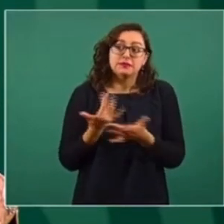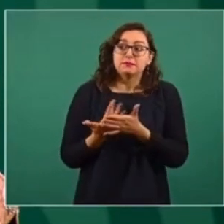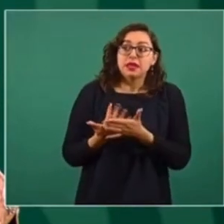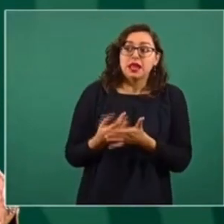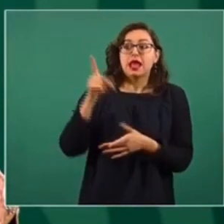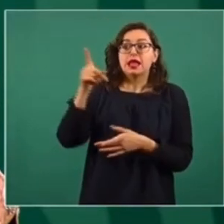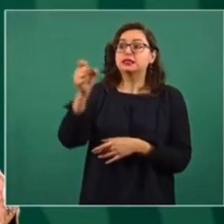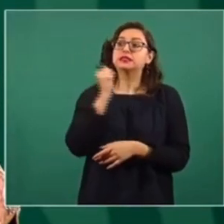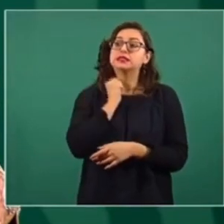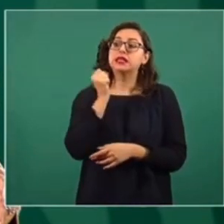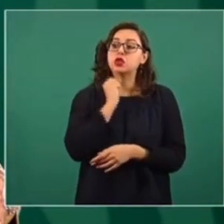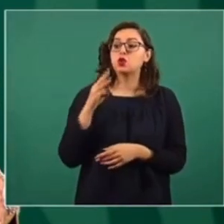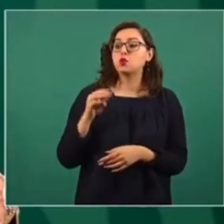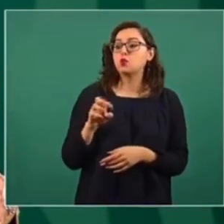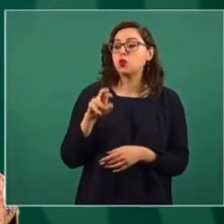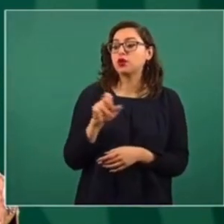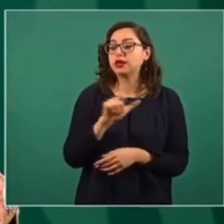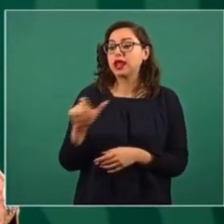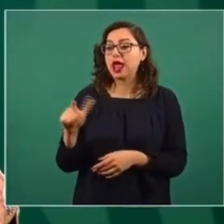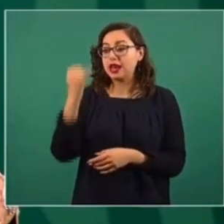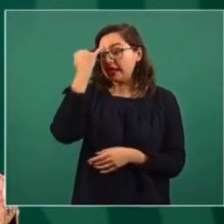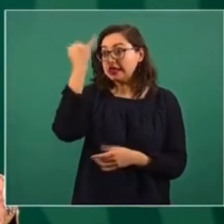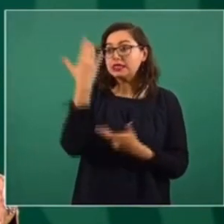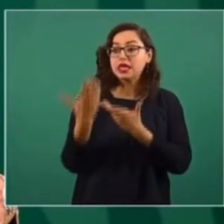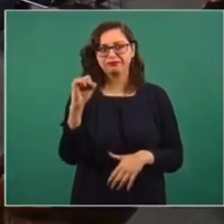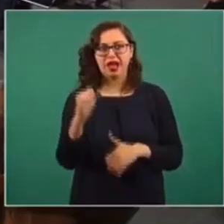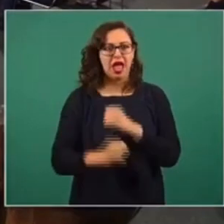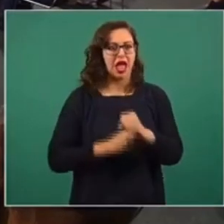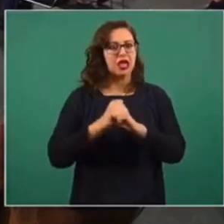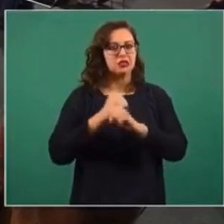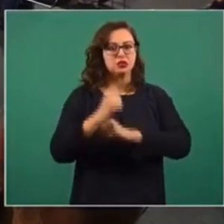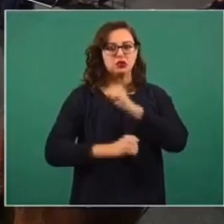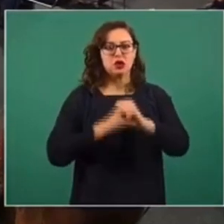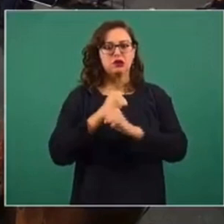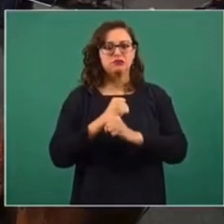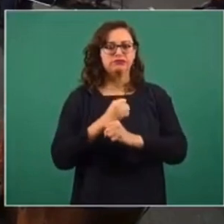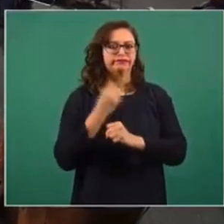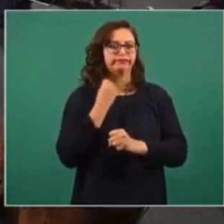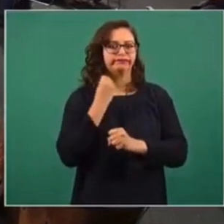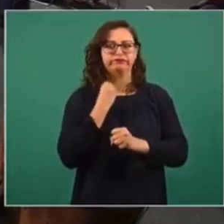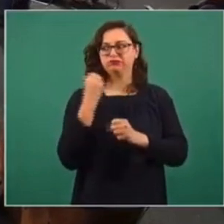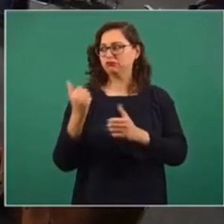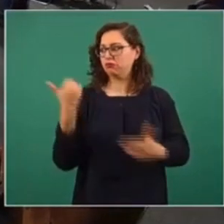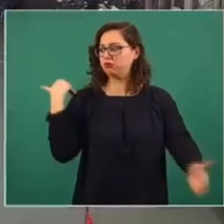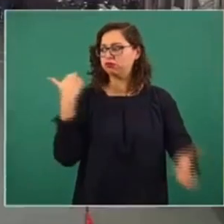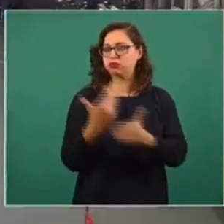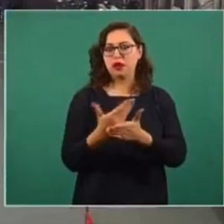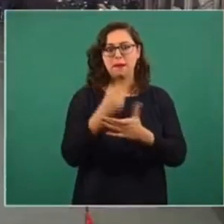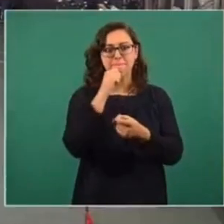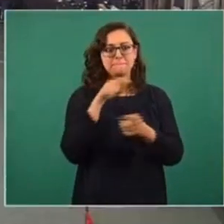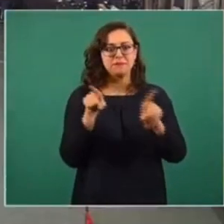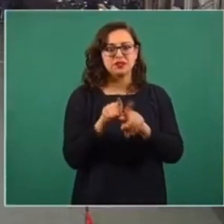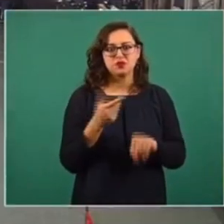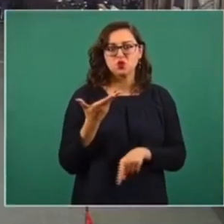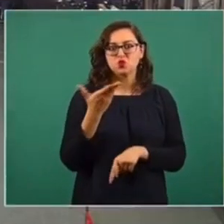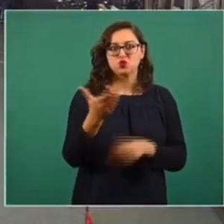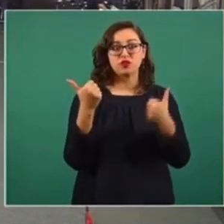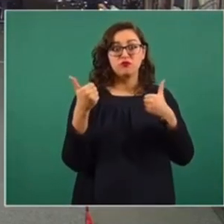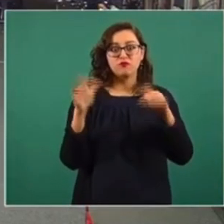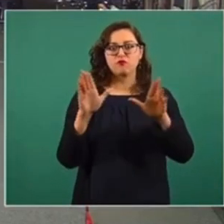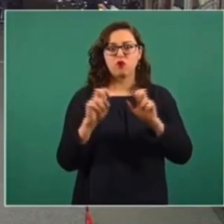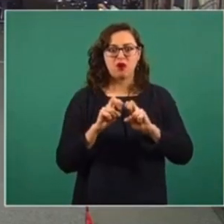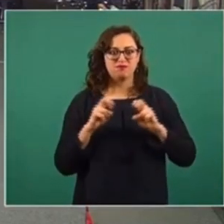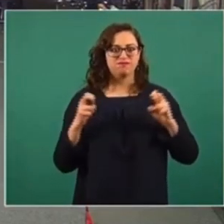y en su momento y en su caso apoyarla. ¿Ve muy viable esta postura, esta